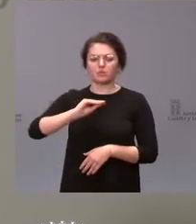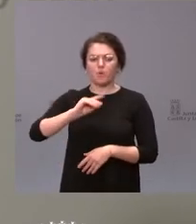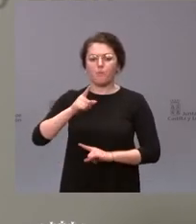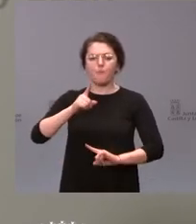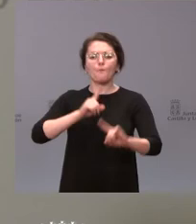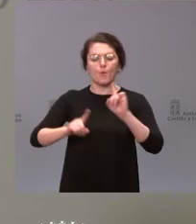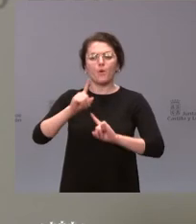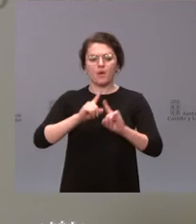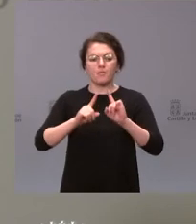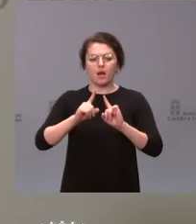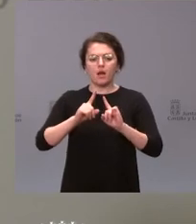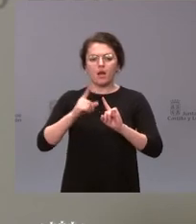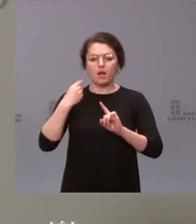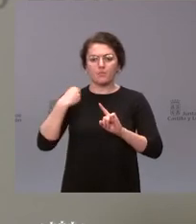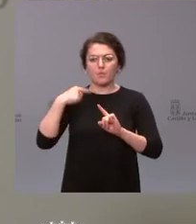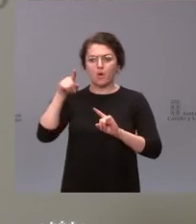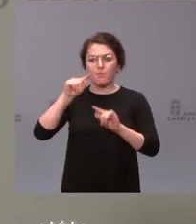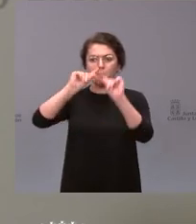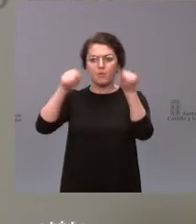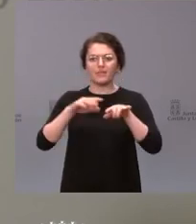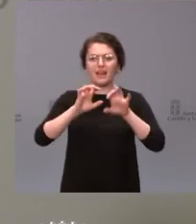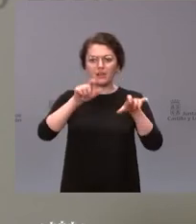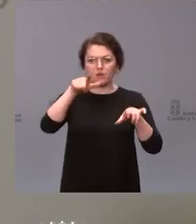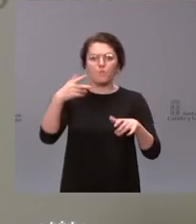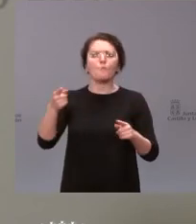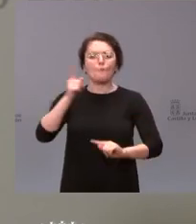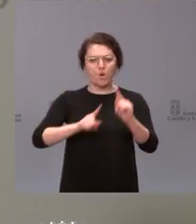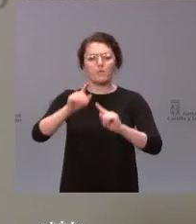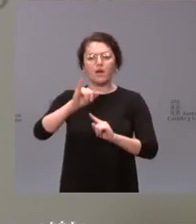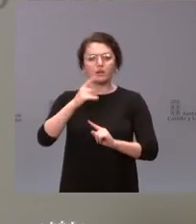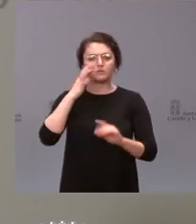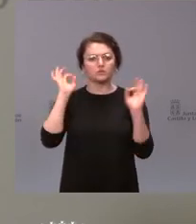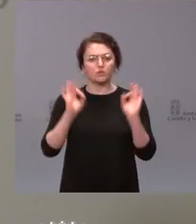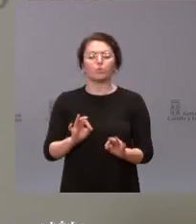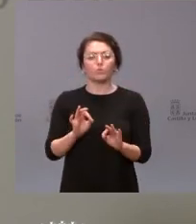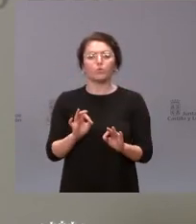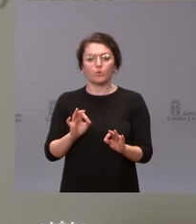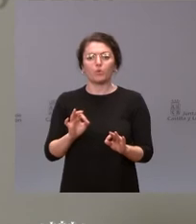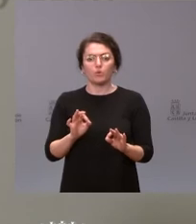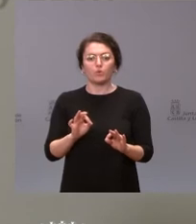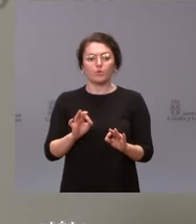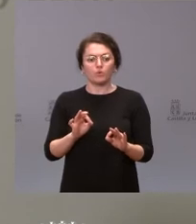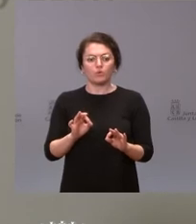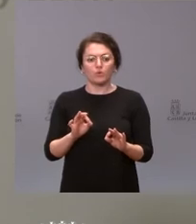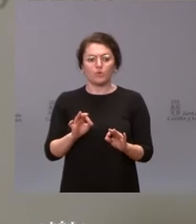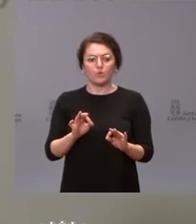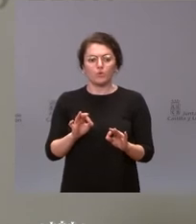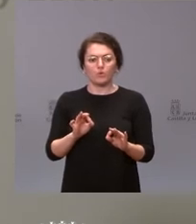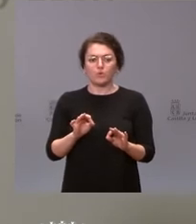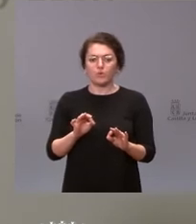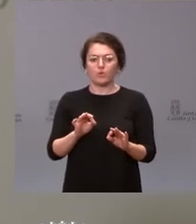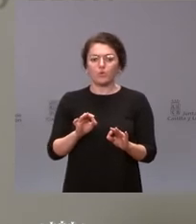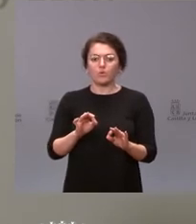problemas que sufre la provincia de León y problemas que, sin duda, han venido acuciados con ese cierre